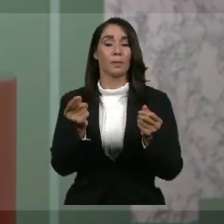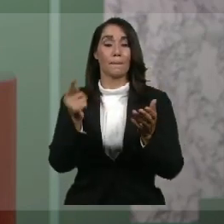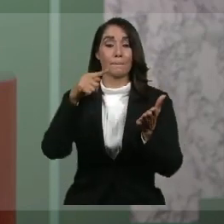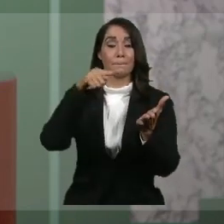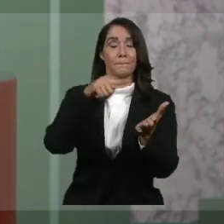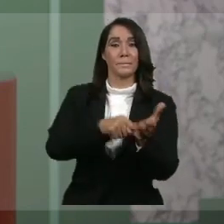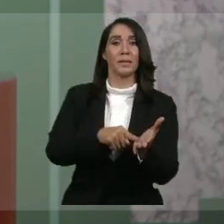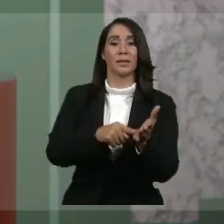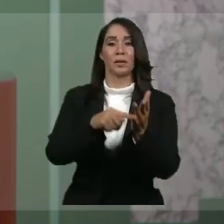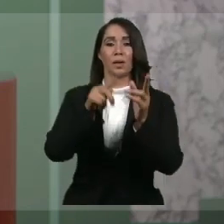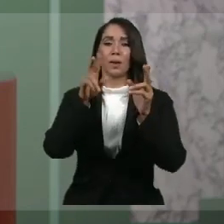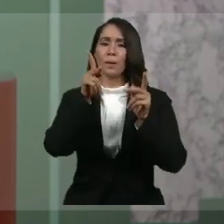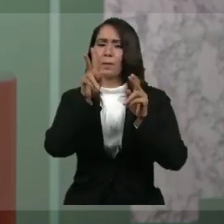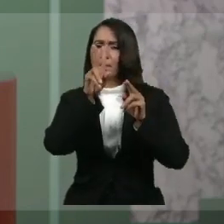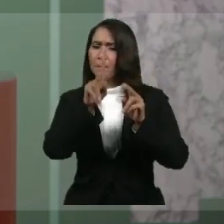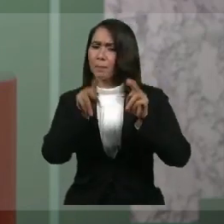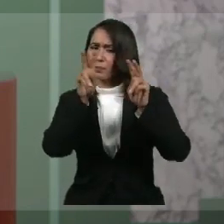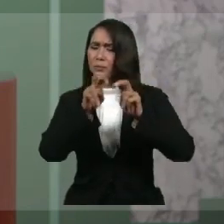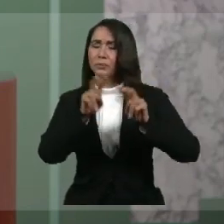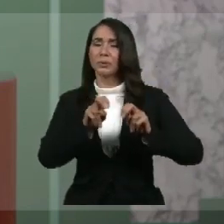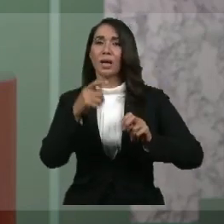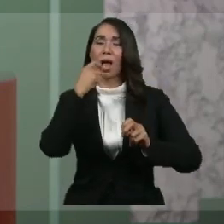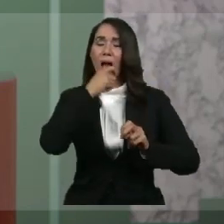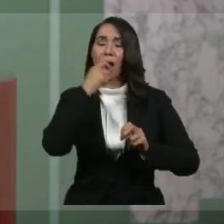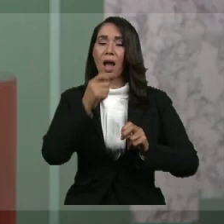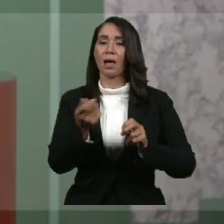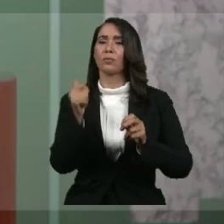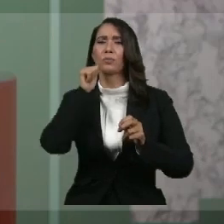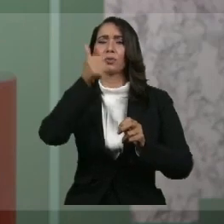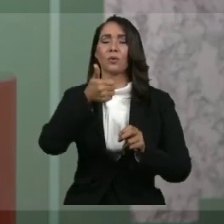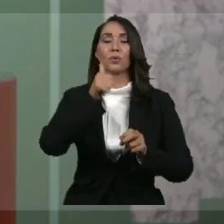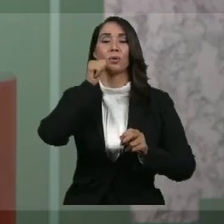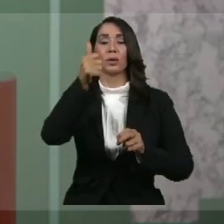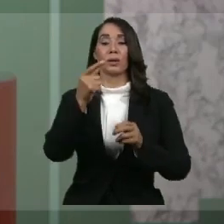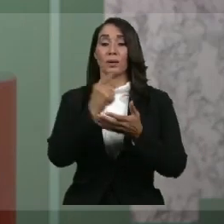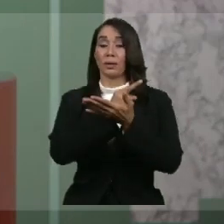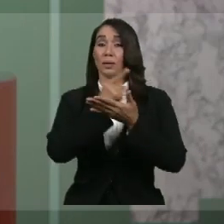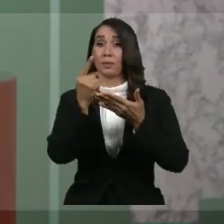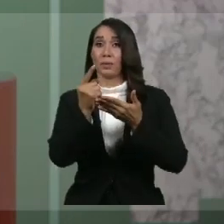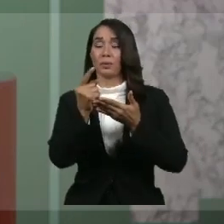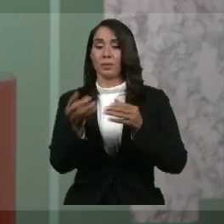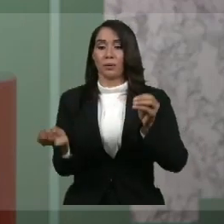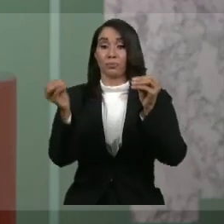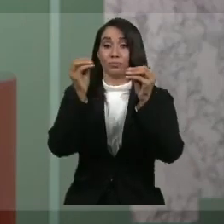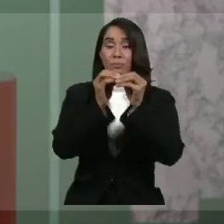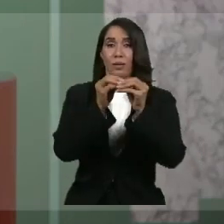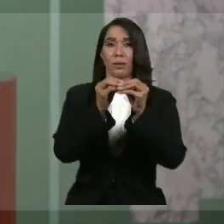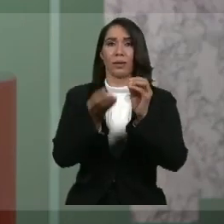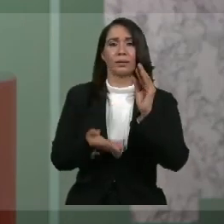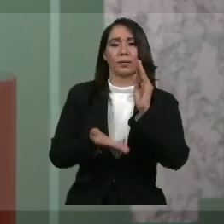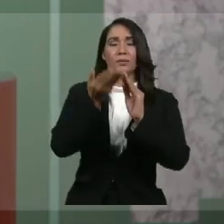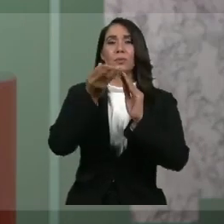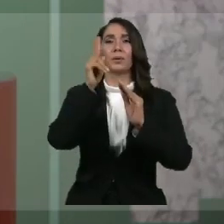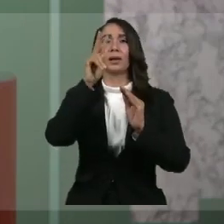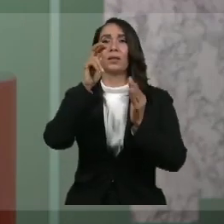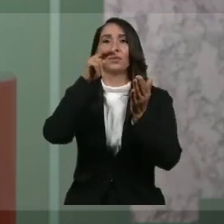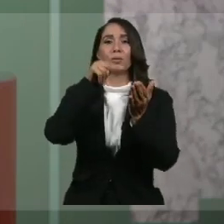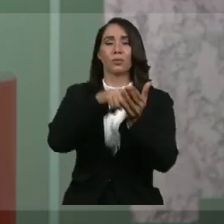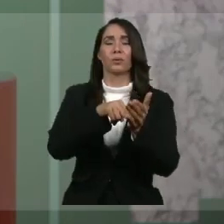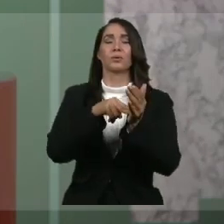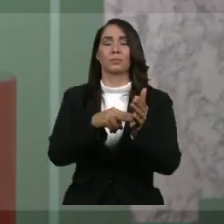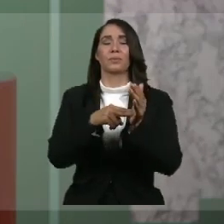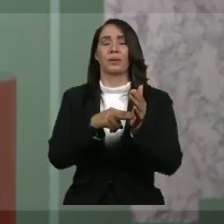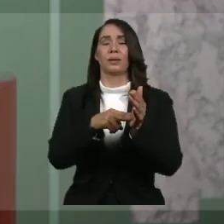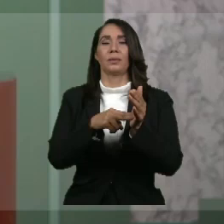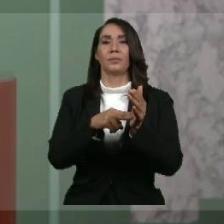diarias y a partir de la próxima semana llevaremos a 2.000. A la vez, tenemos disponible